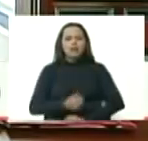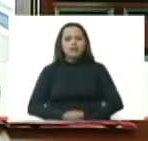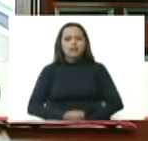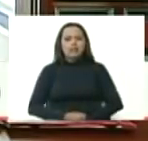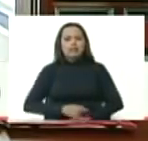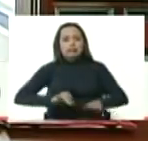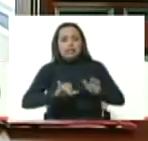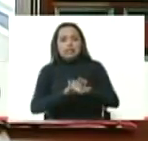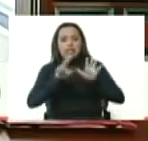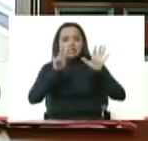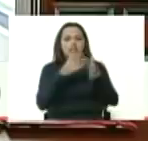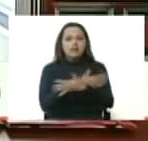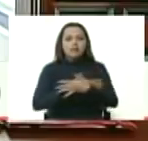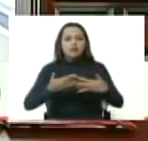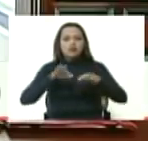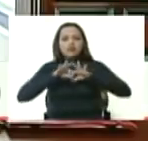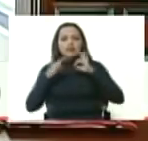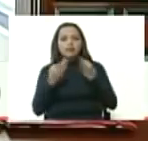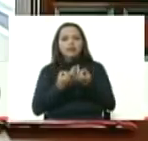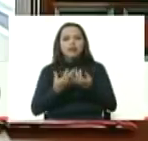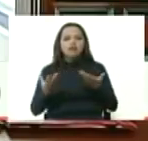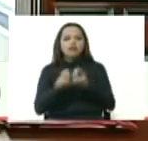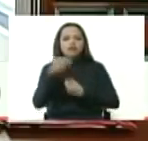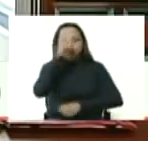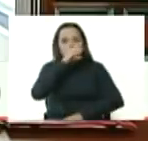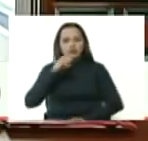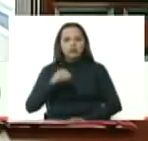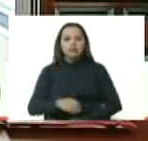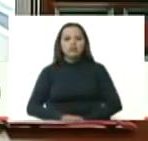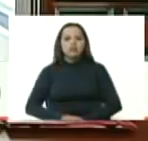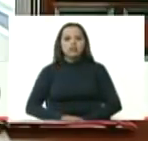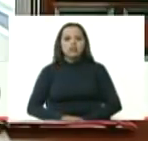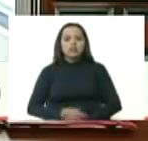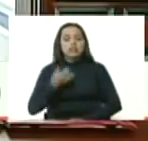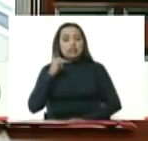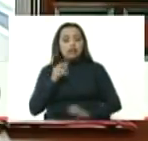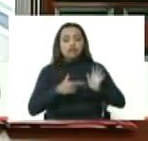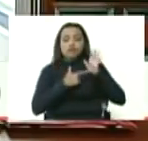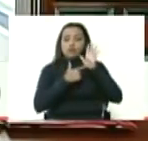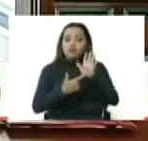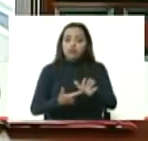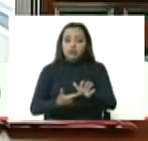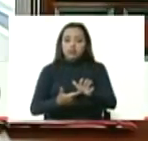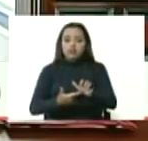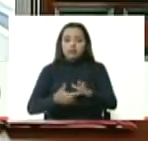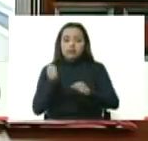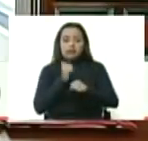7 millones de familias con los perniles, que es una prueba productiva y logística.